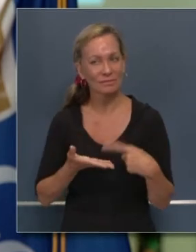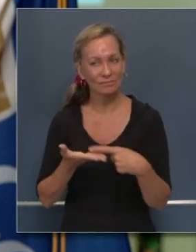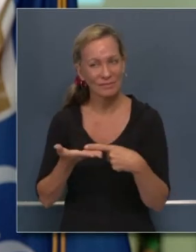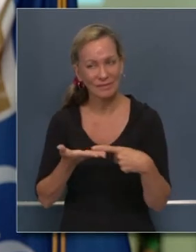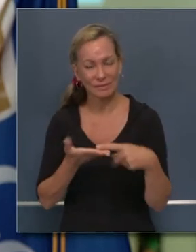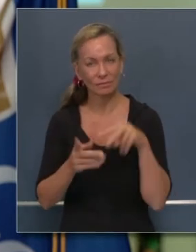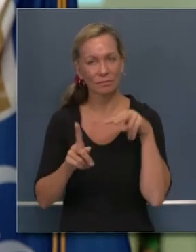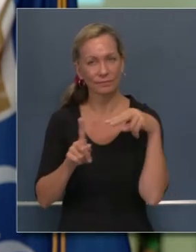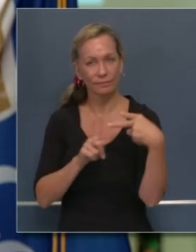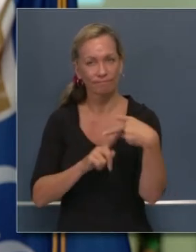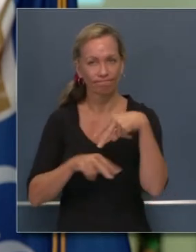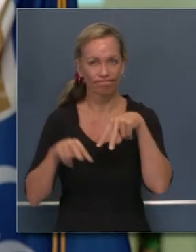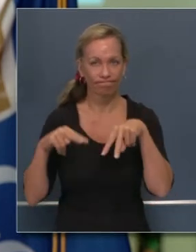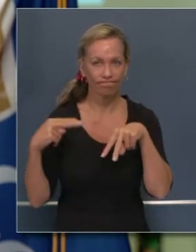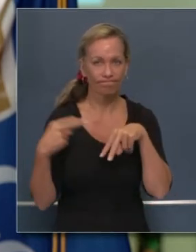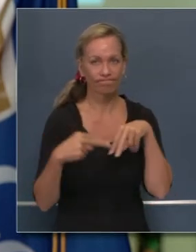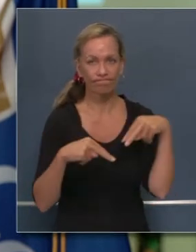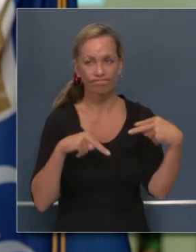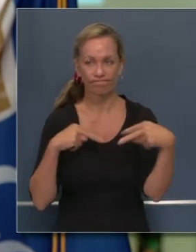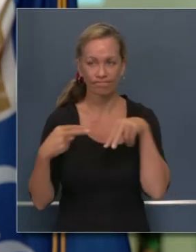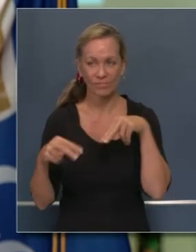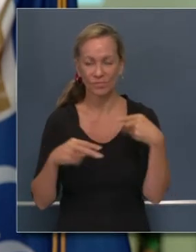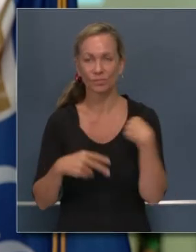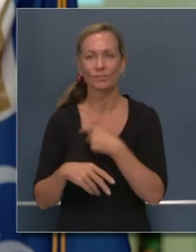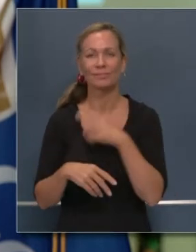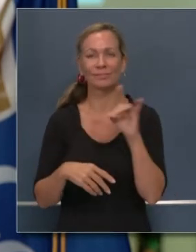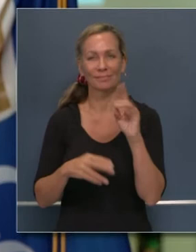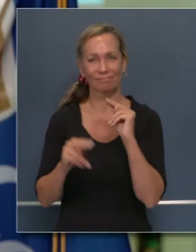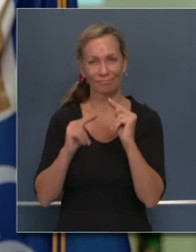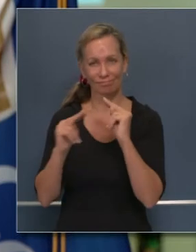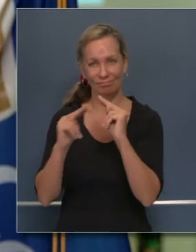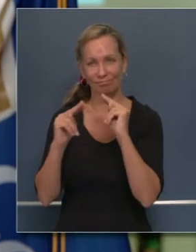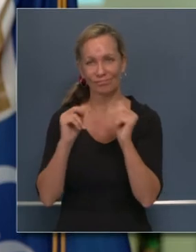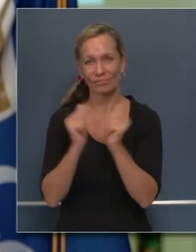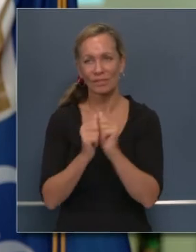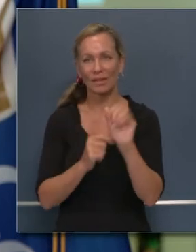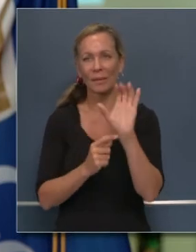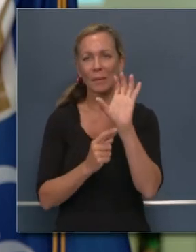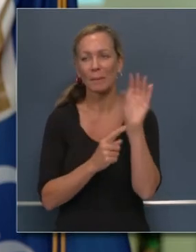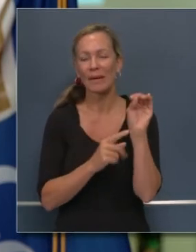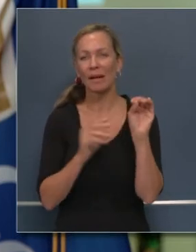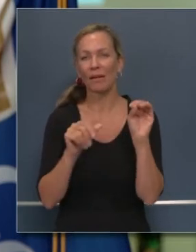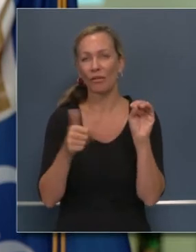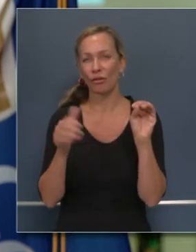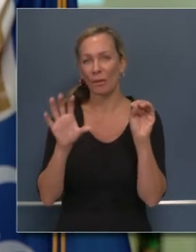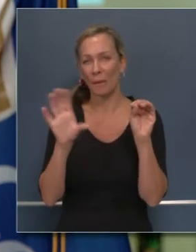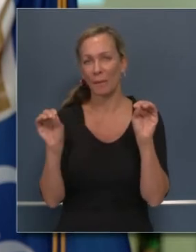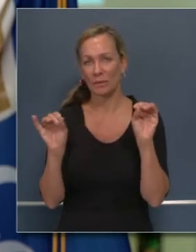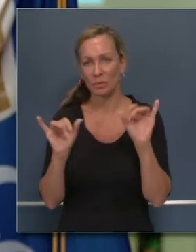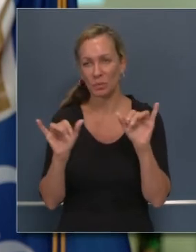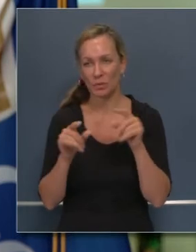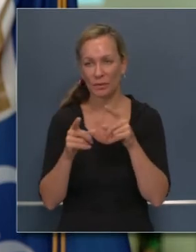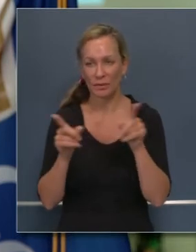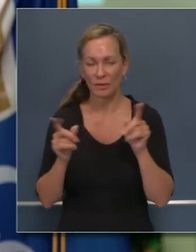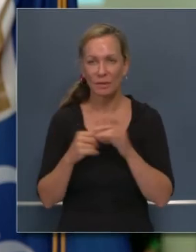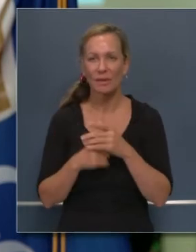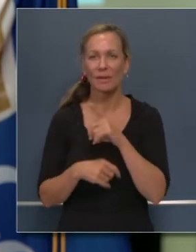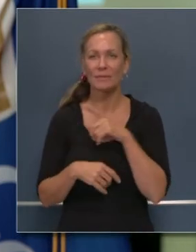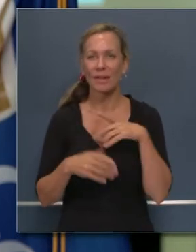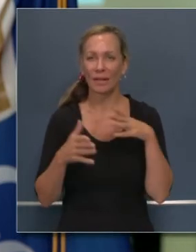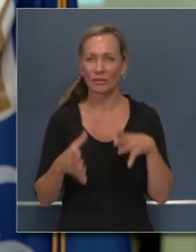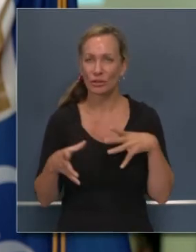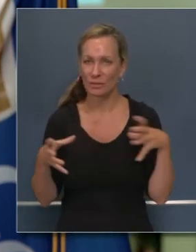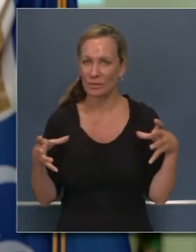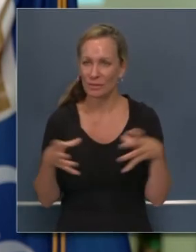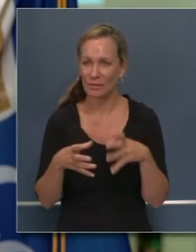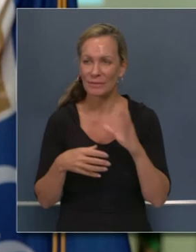Hemos tratado con la legislatura y con esas compañías en particular, pero también otras compañías que participan en esas conversaciones también. Y